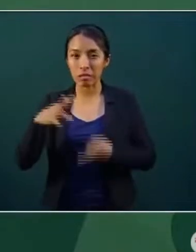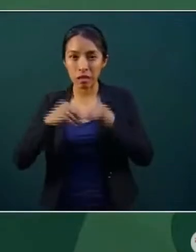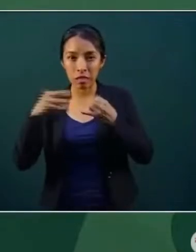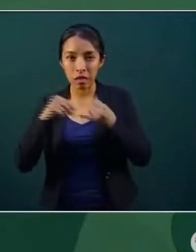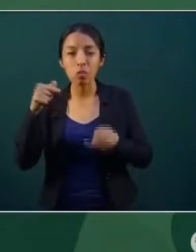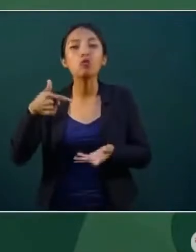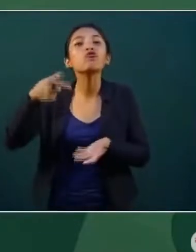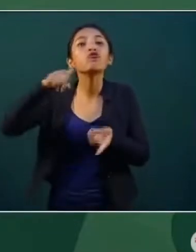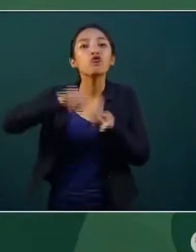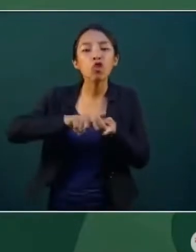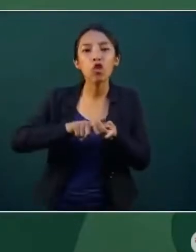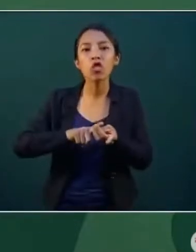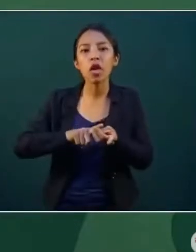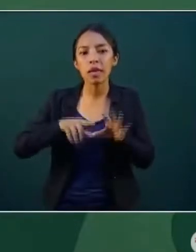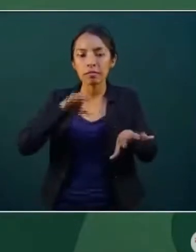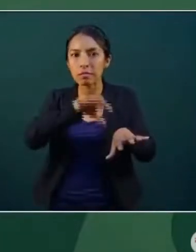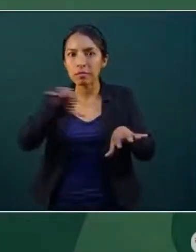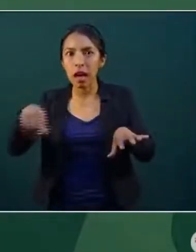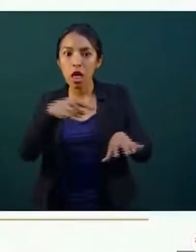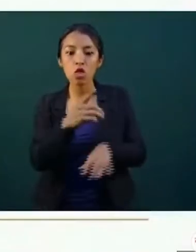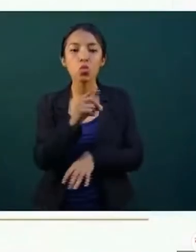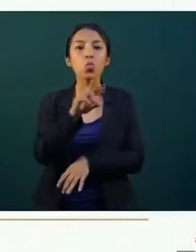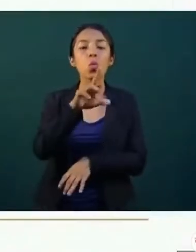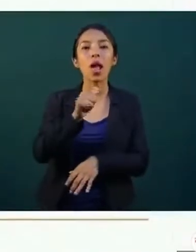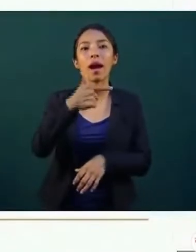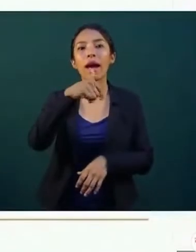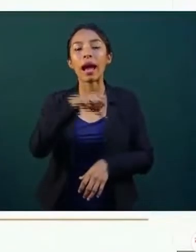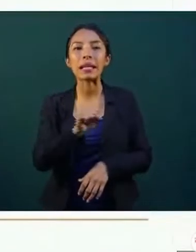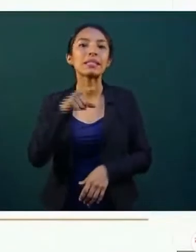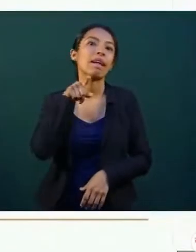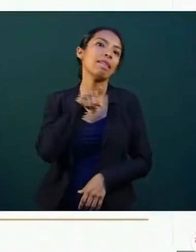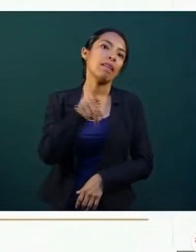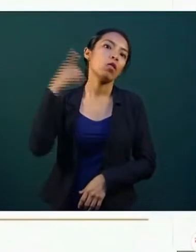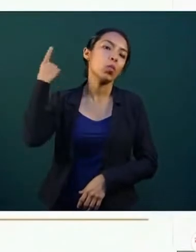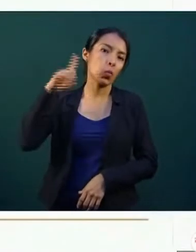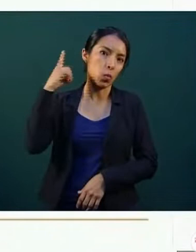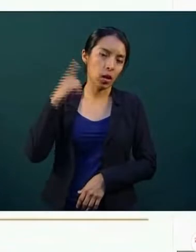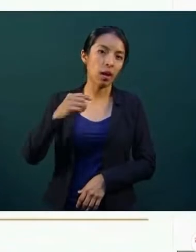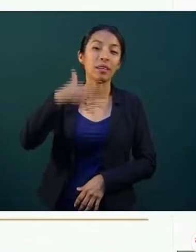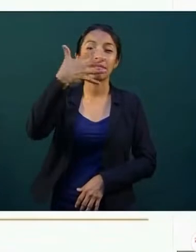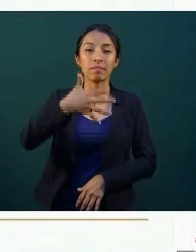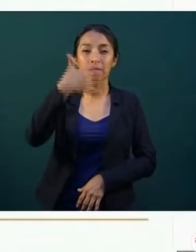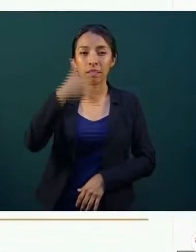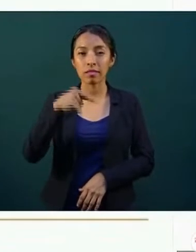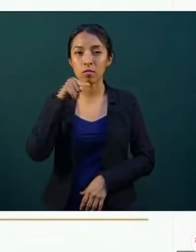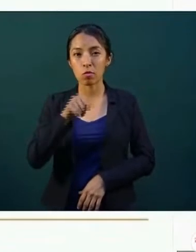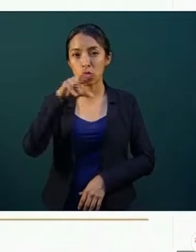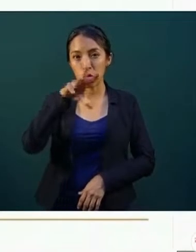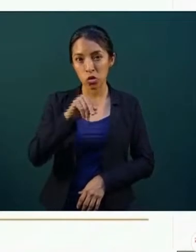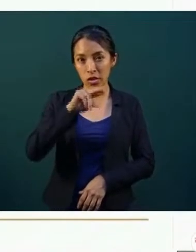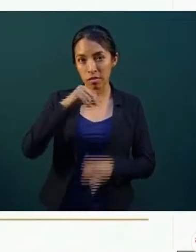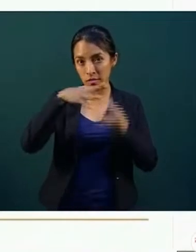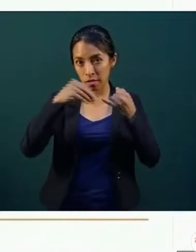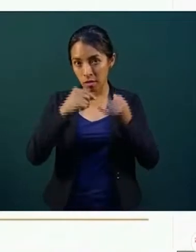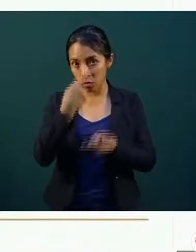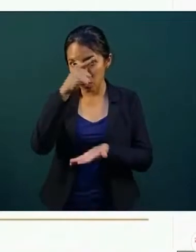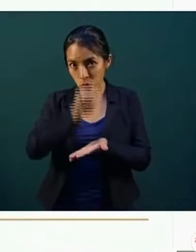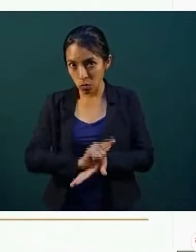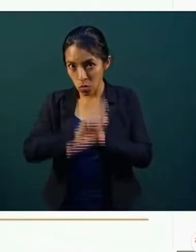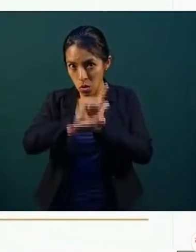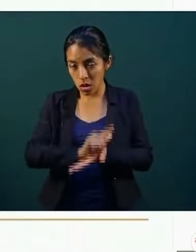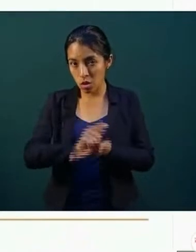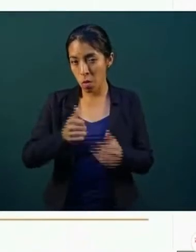lo encontramos en la estación de servicio Duragas, en Durango, Durango, con un precio de 15 pesos con 80 centavos por litro.